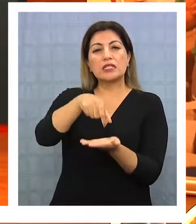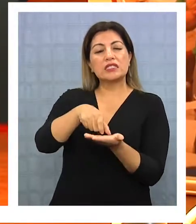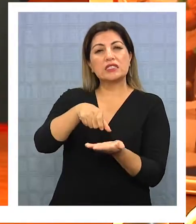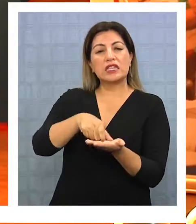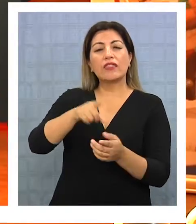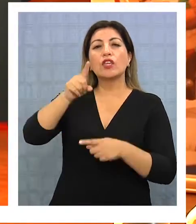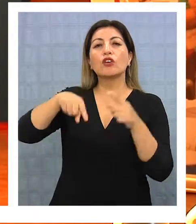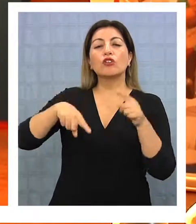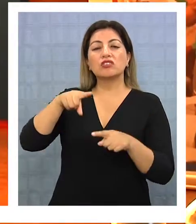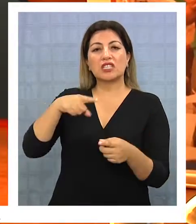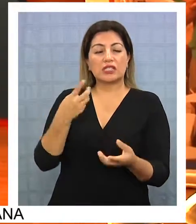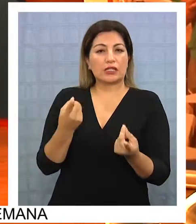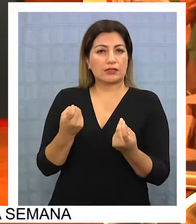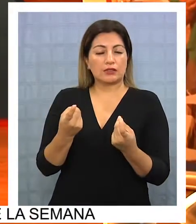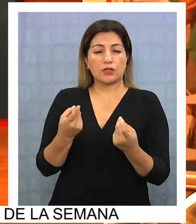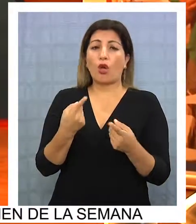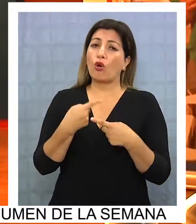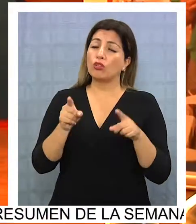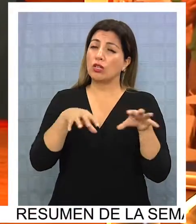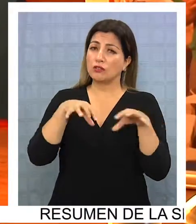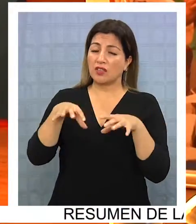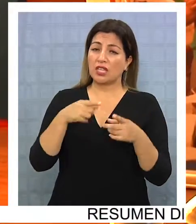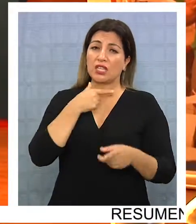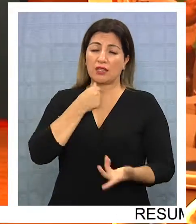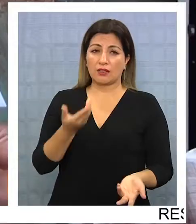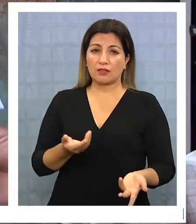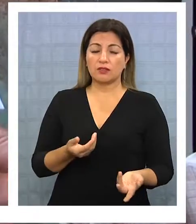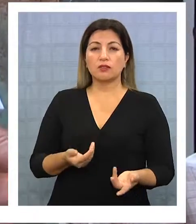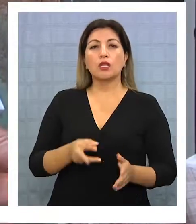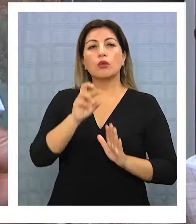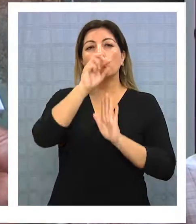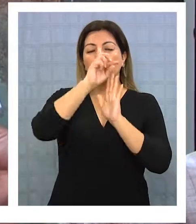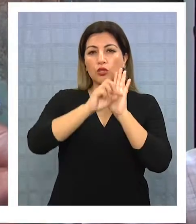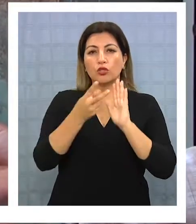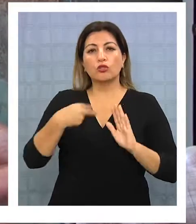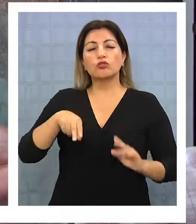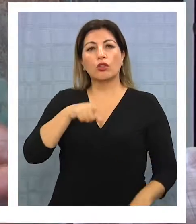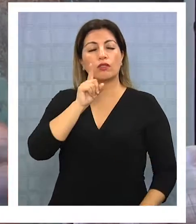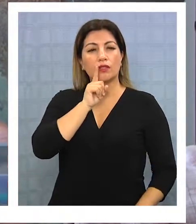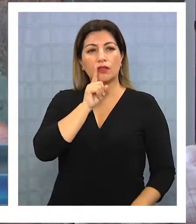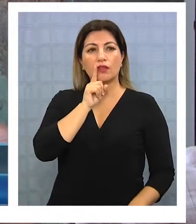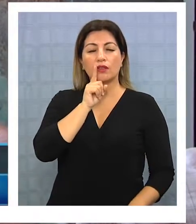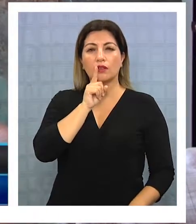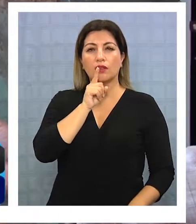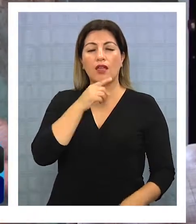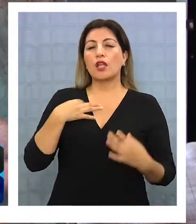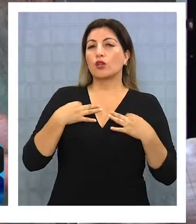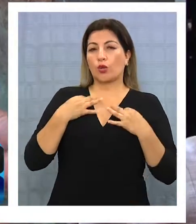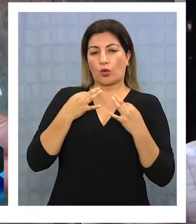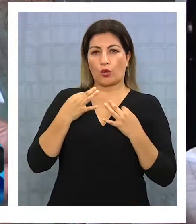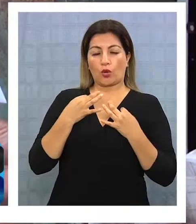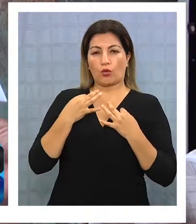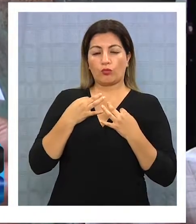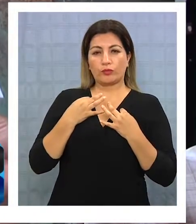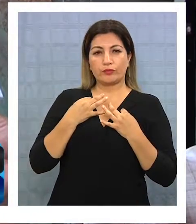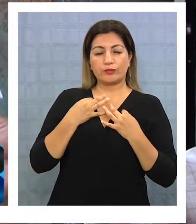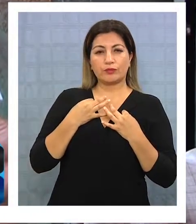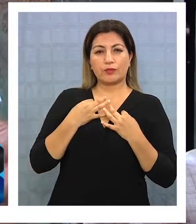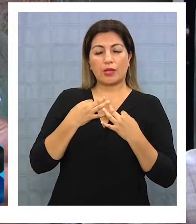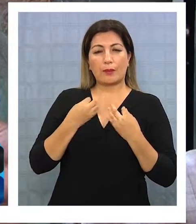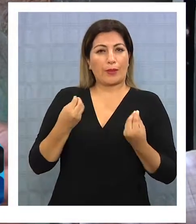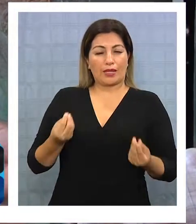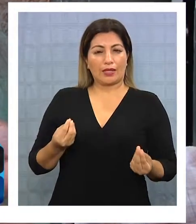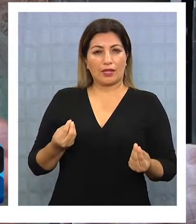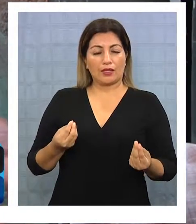equipamiento u otras actividades que les son propias. El proyecto que tenemos ahora es vestimenta, una tenida para